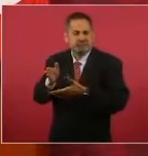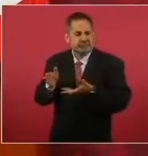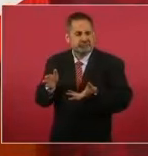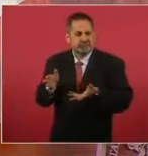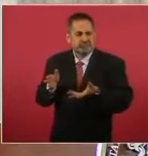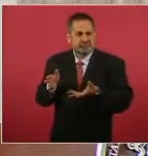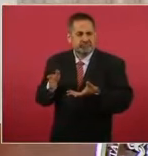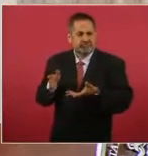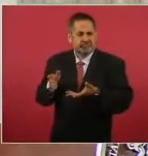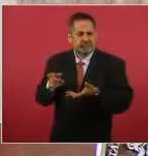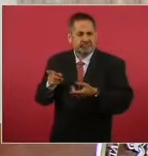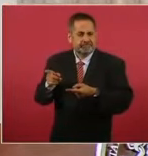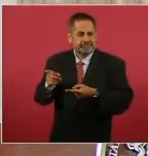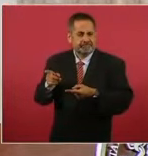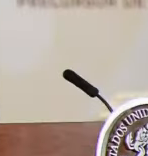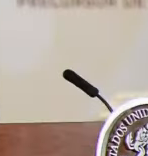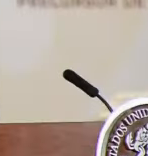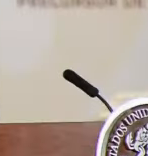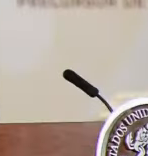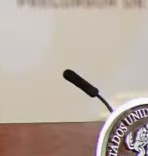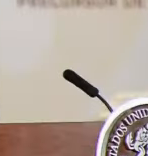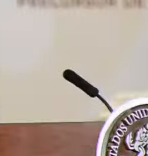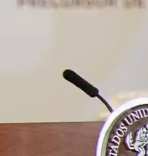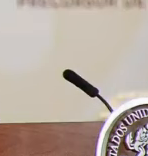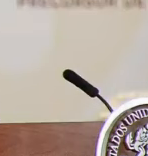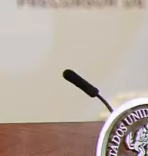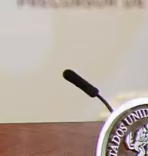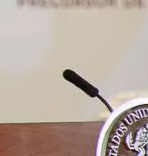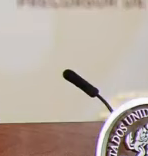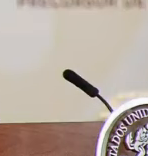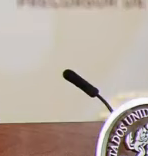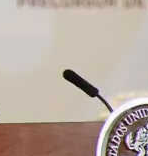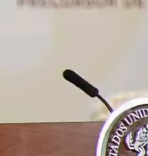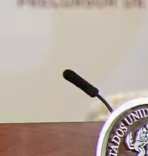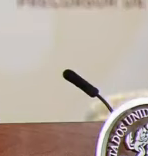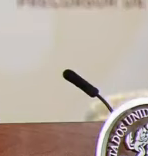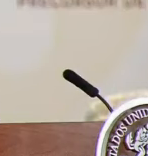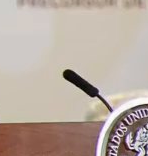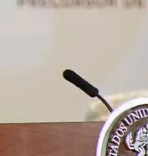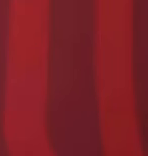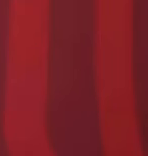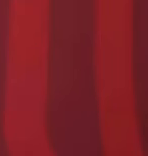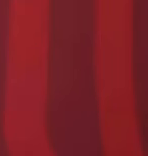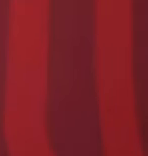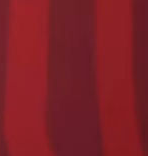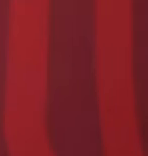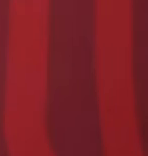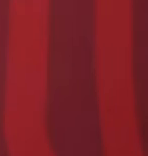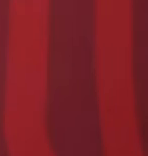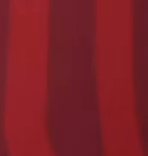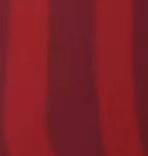hacer una diligencia en la casa